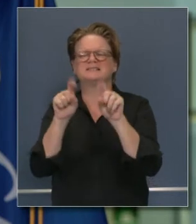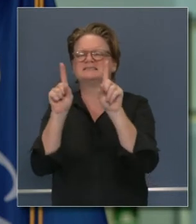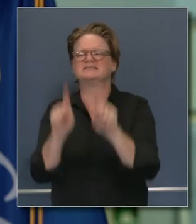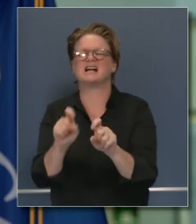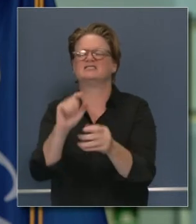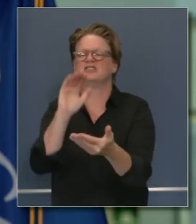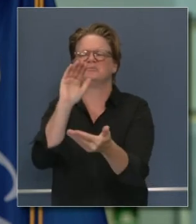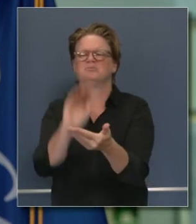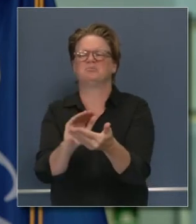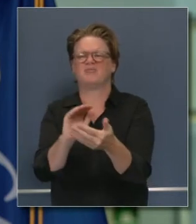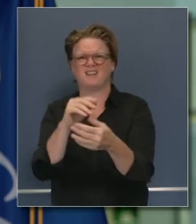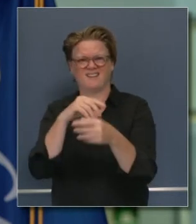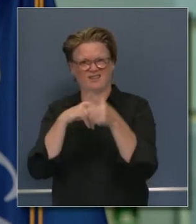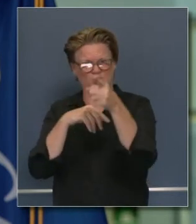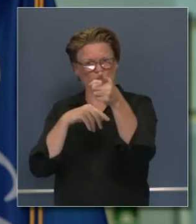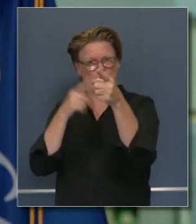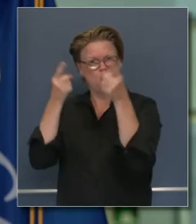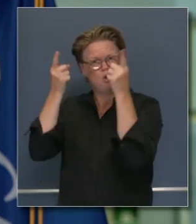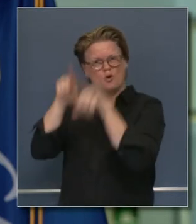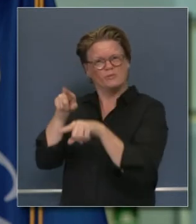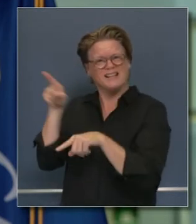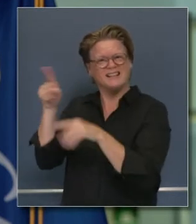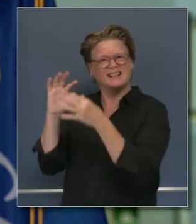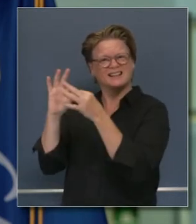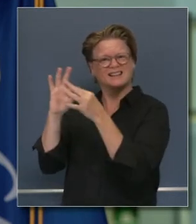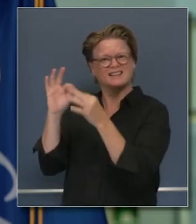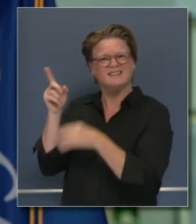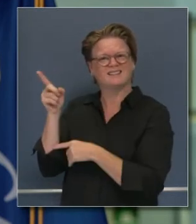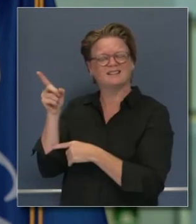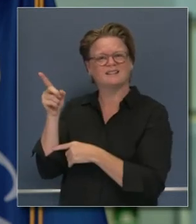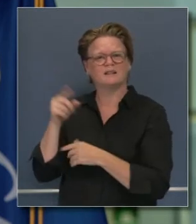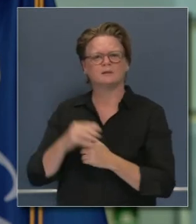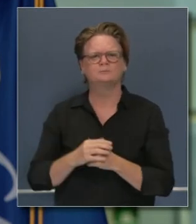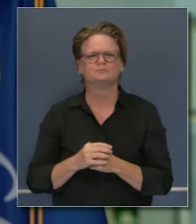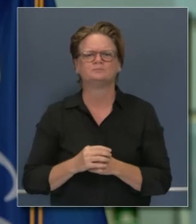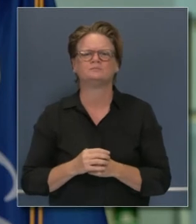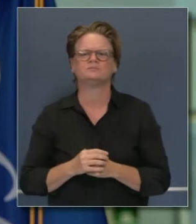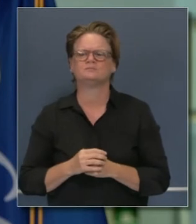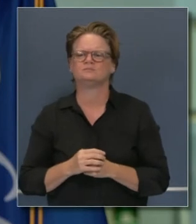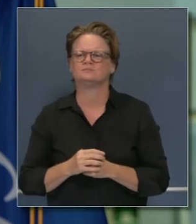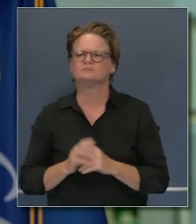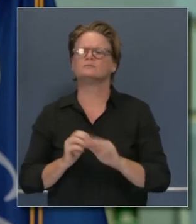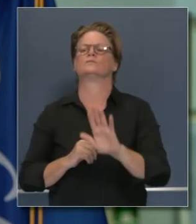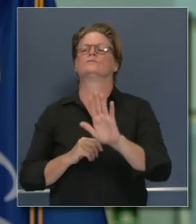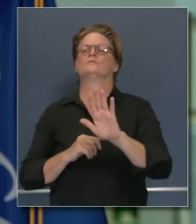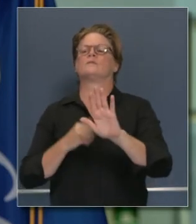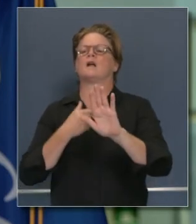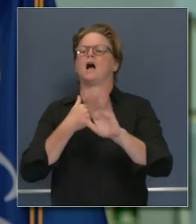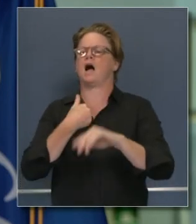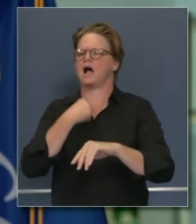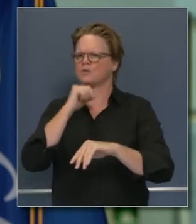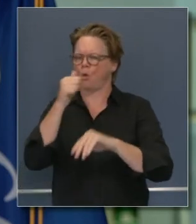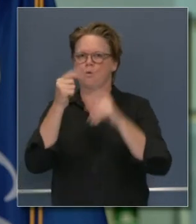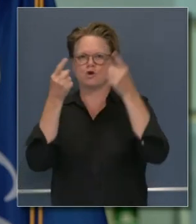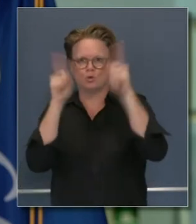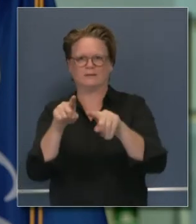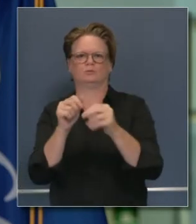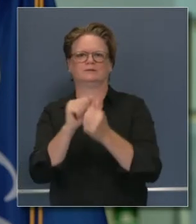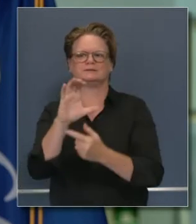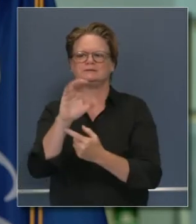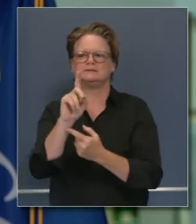pregunta está de acuerdo usted con esto y que responde usted a este cambio en pautas no estoy de acuerdo con